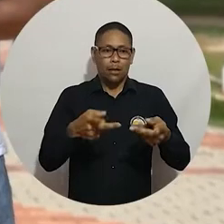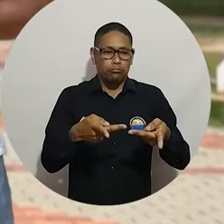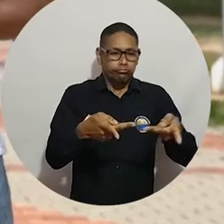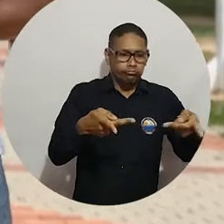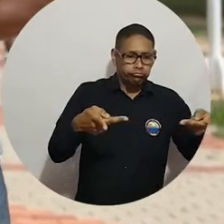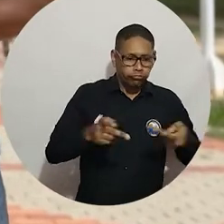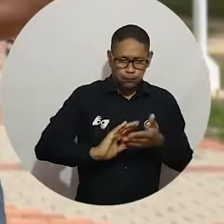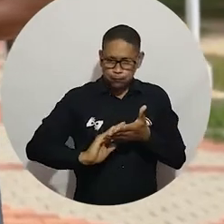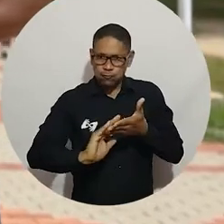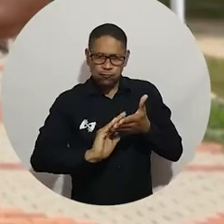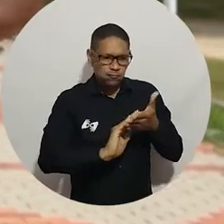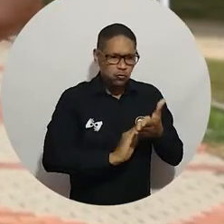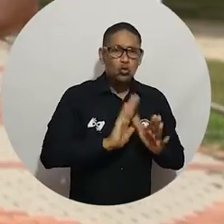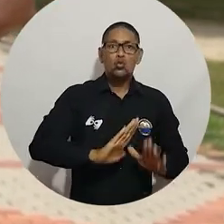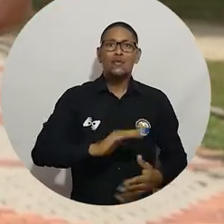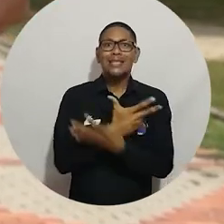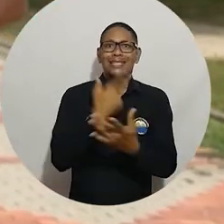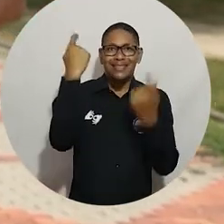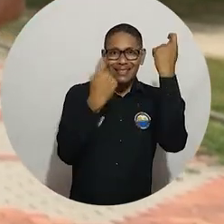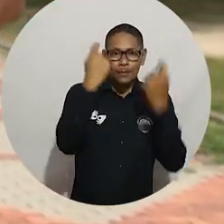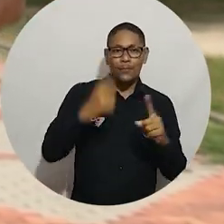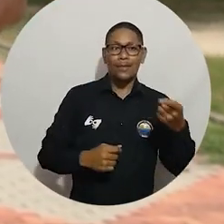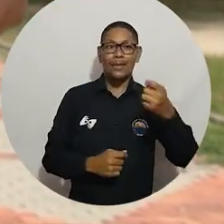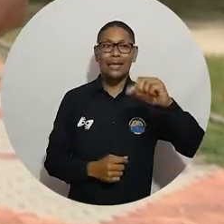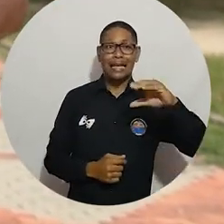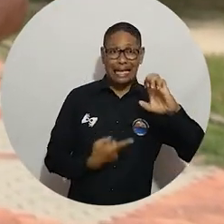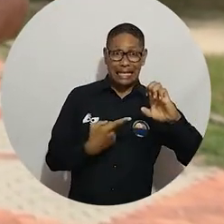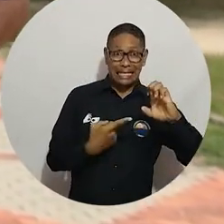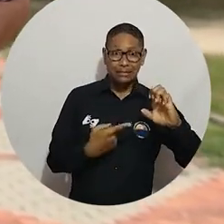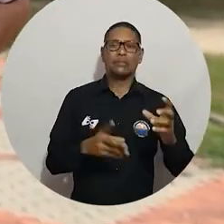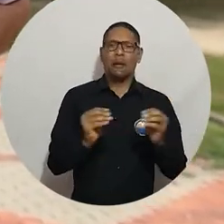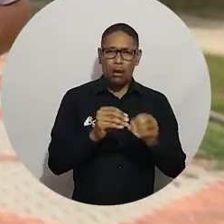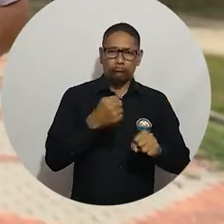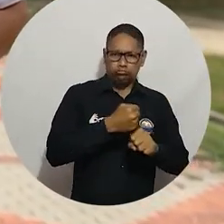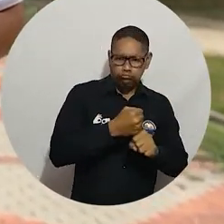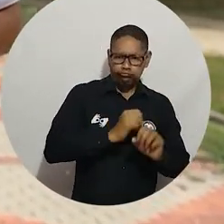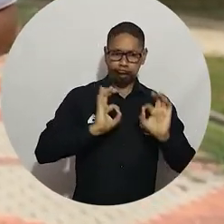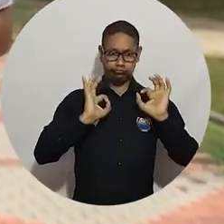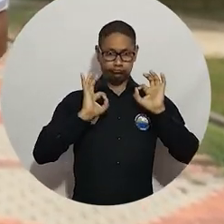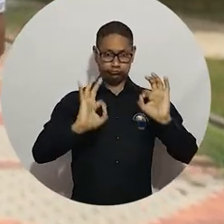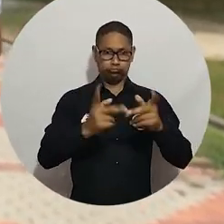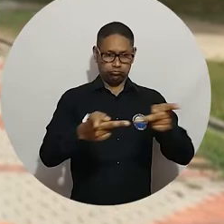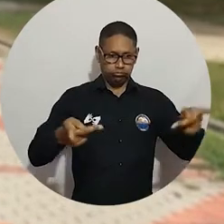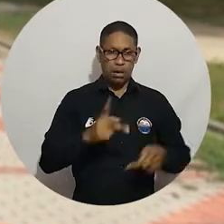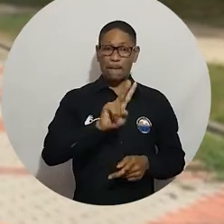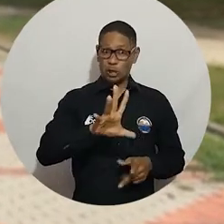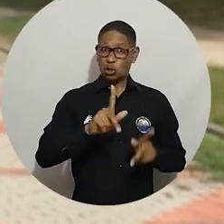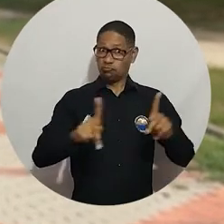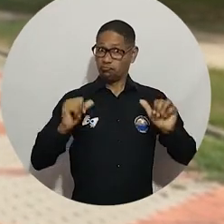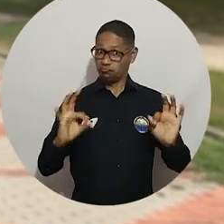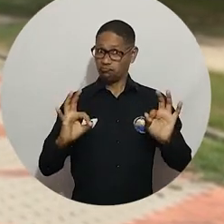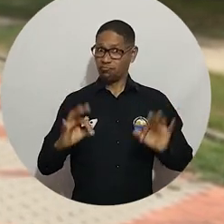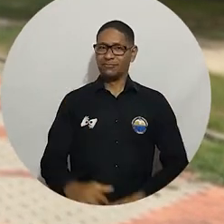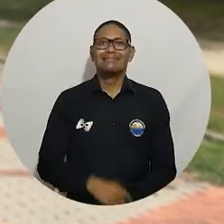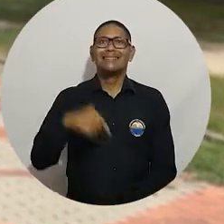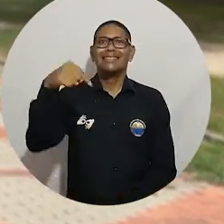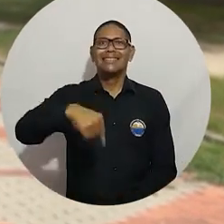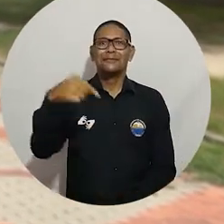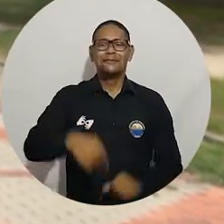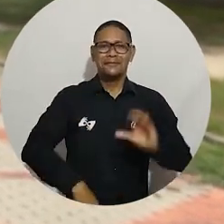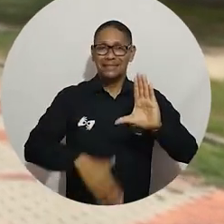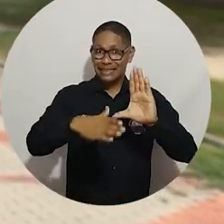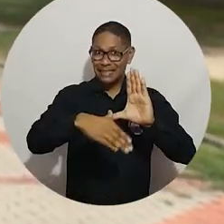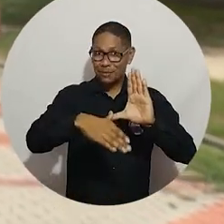Esto es el Campus TV, programa institucional de la Universidad del Magdalena. Vamos a una pausa y en segundos volveremos con